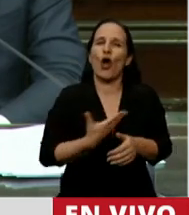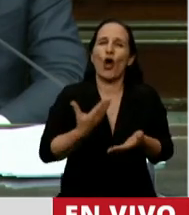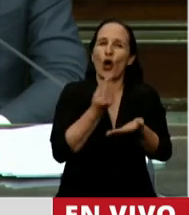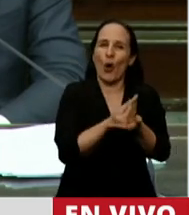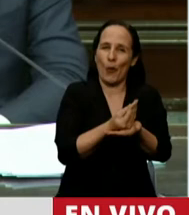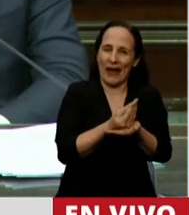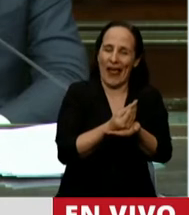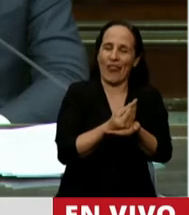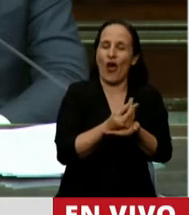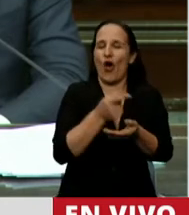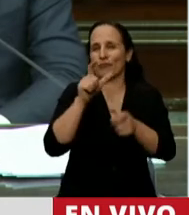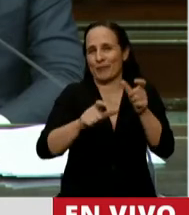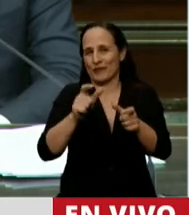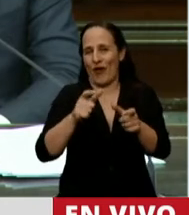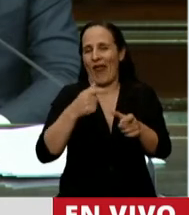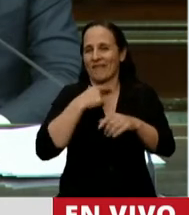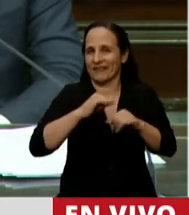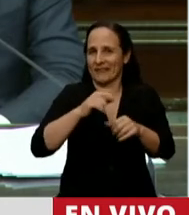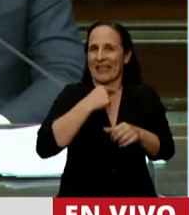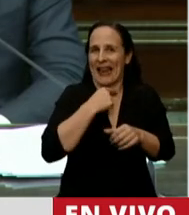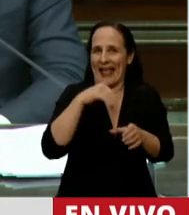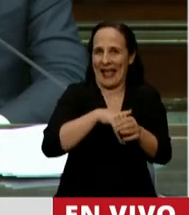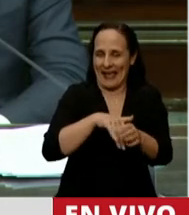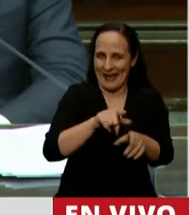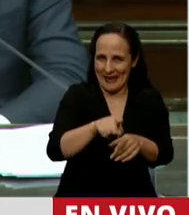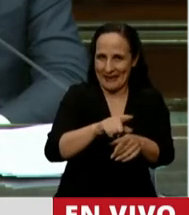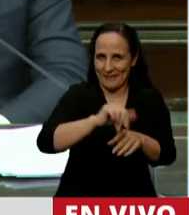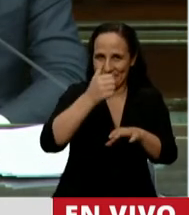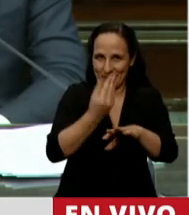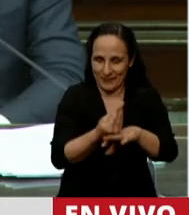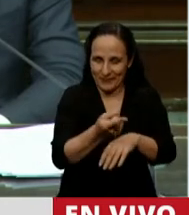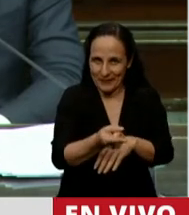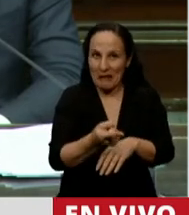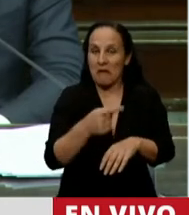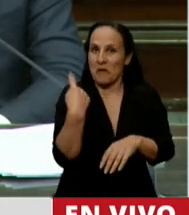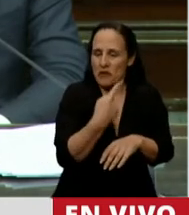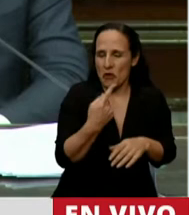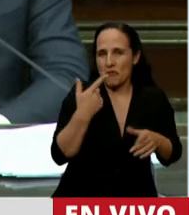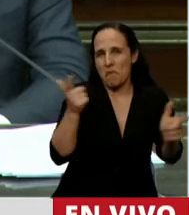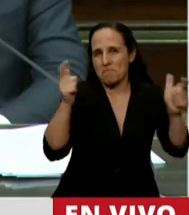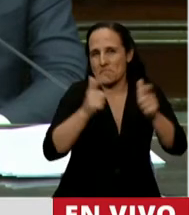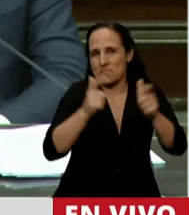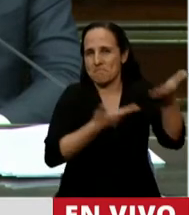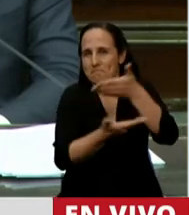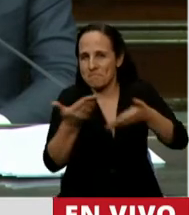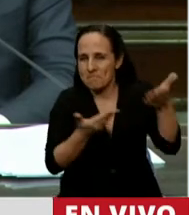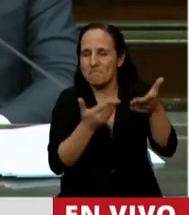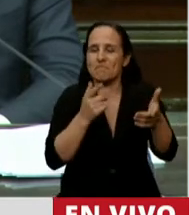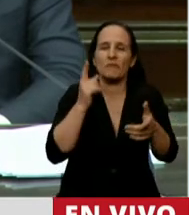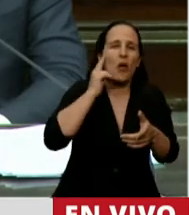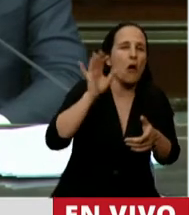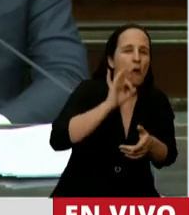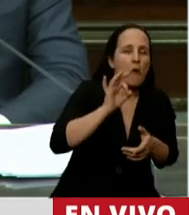y los demás candidatos, nos recibimos y pudimos transmitirle nuestras ideas, nuestros sueños, nuestros